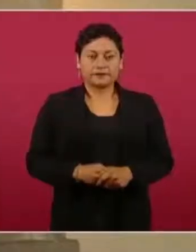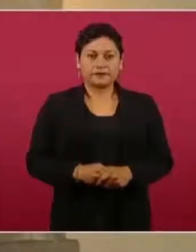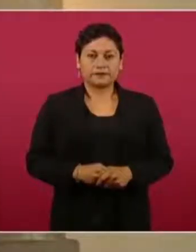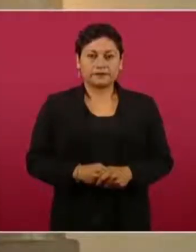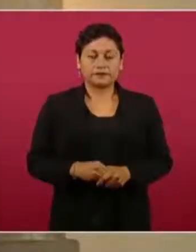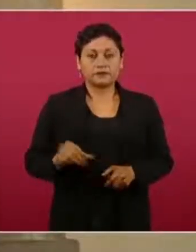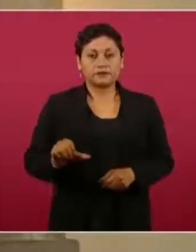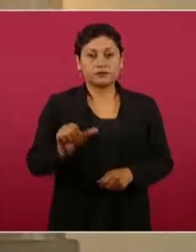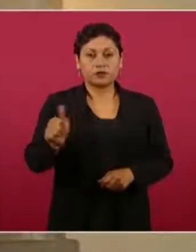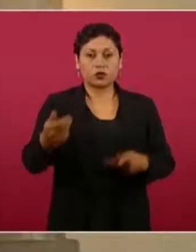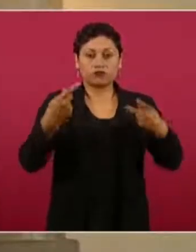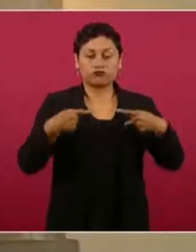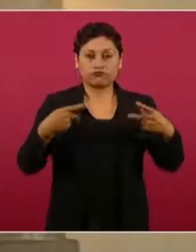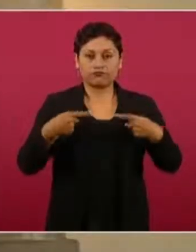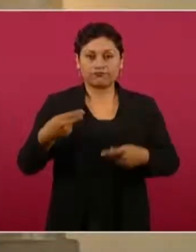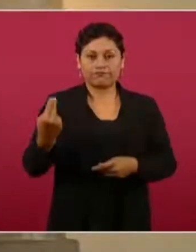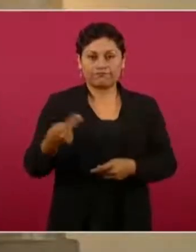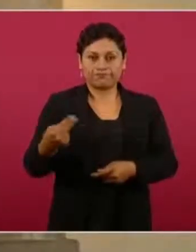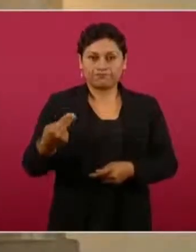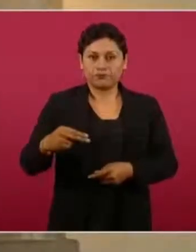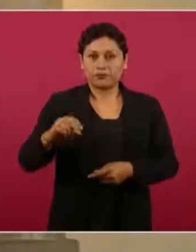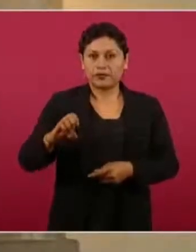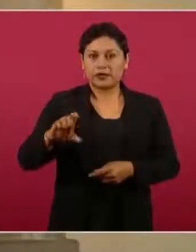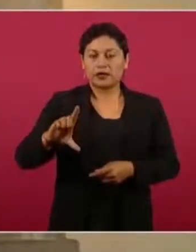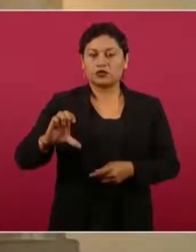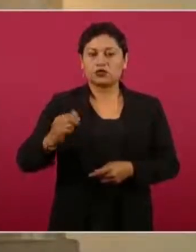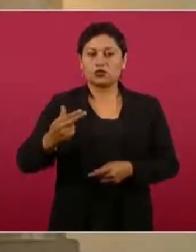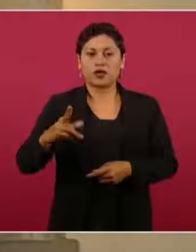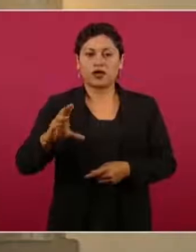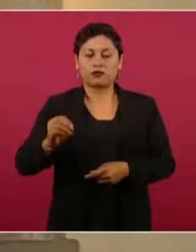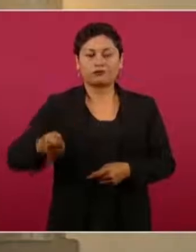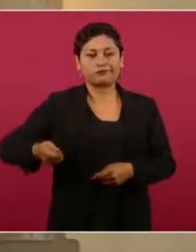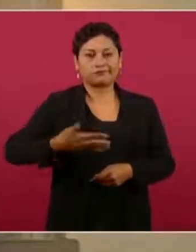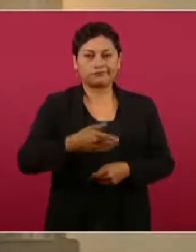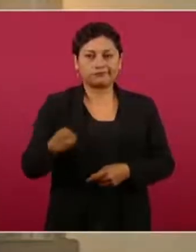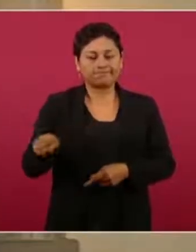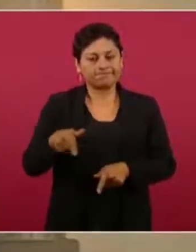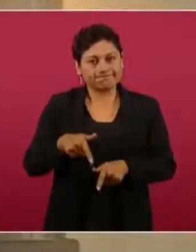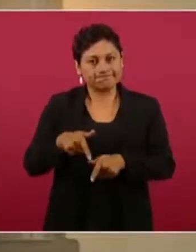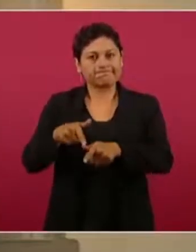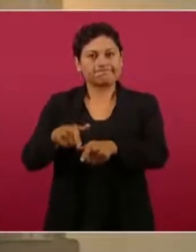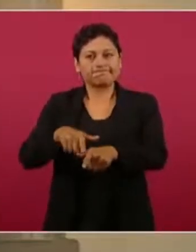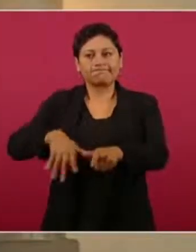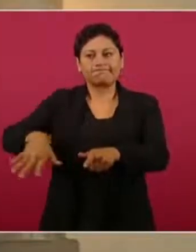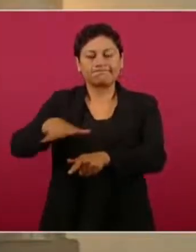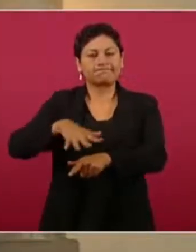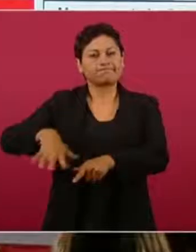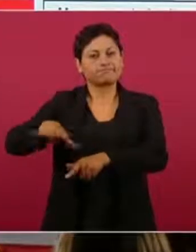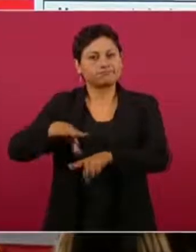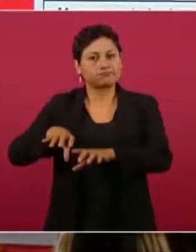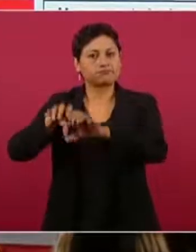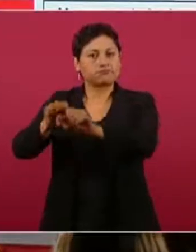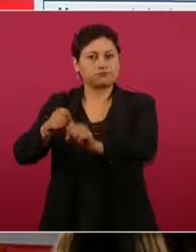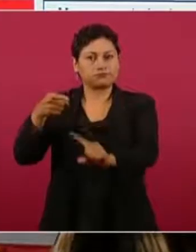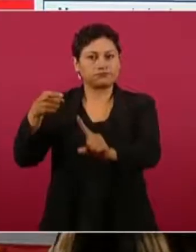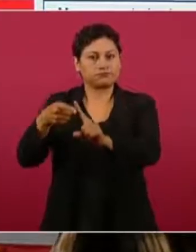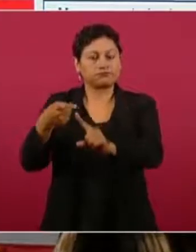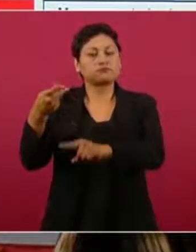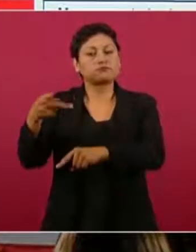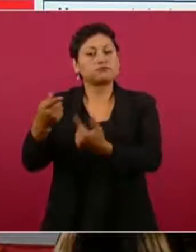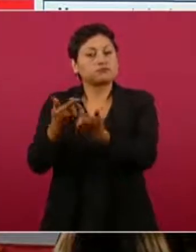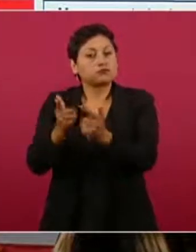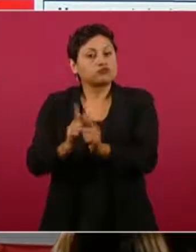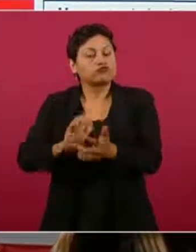El Chueco, pero en el Inter se siguen haciendo detenciones de sujetos vinculados a esta organización criminal.